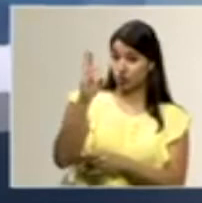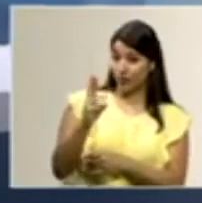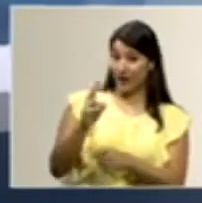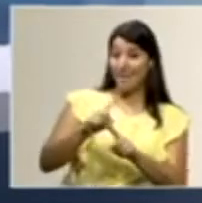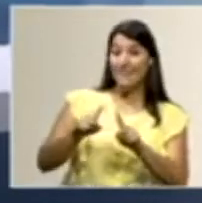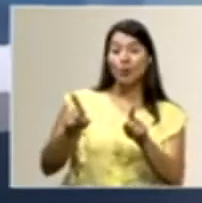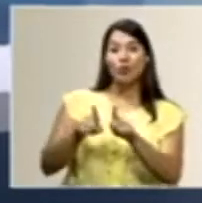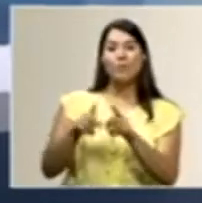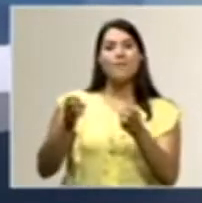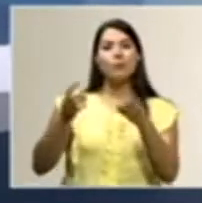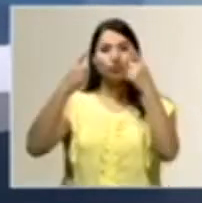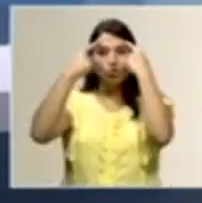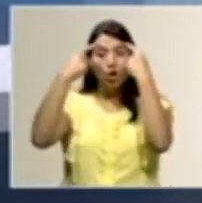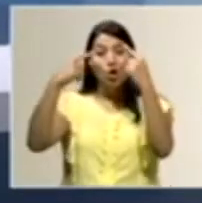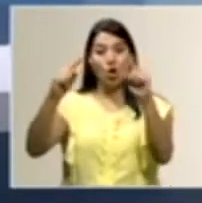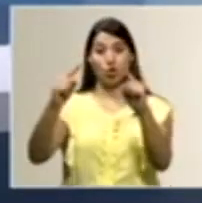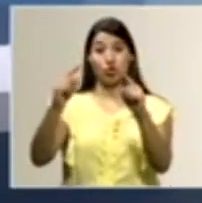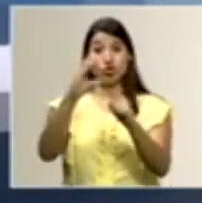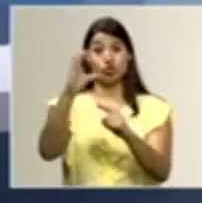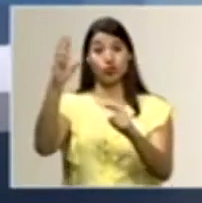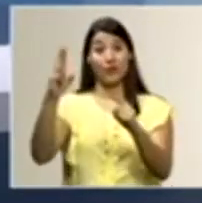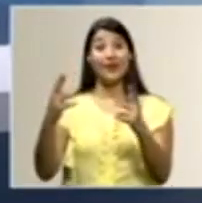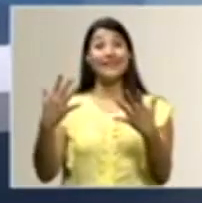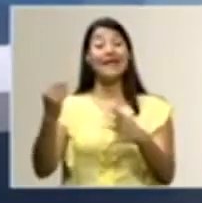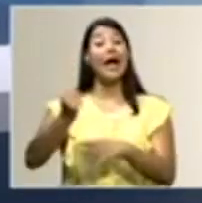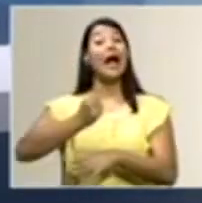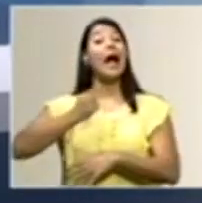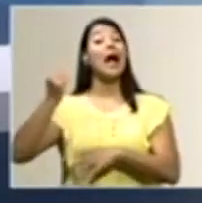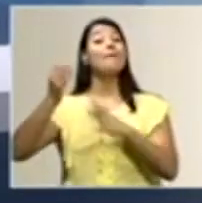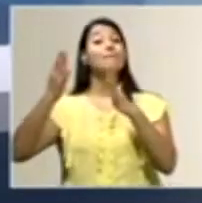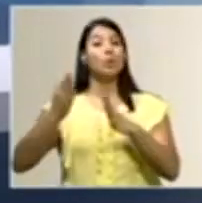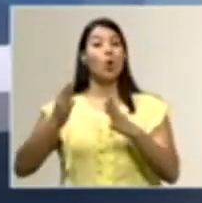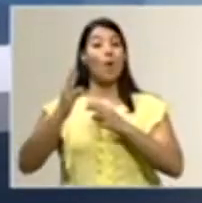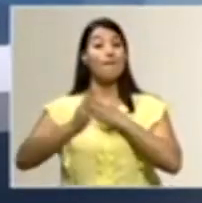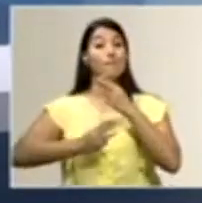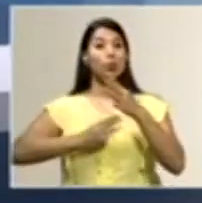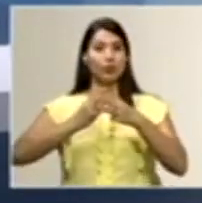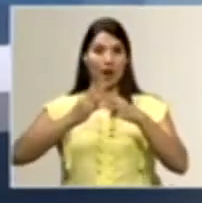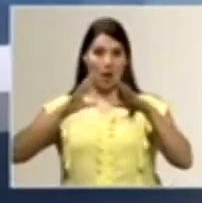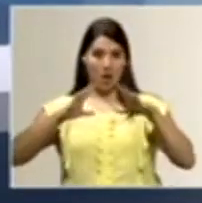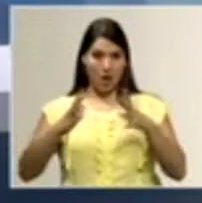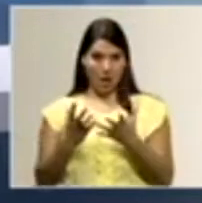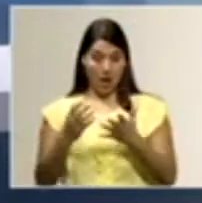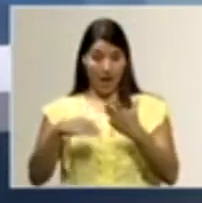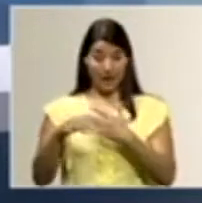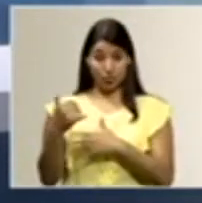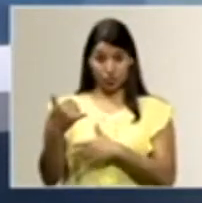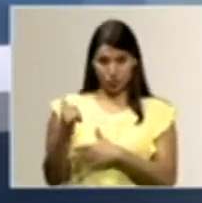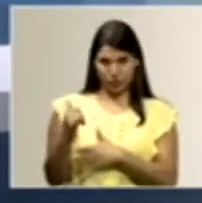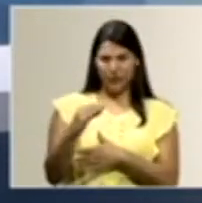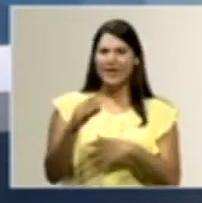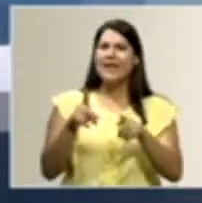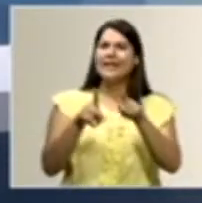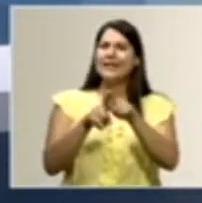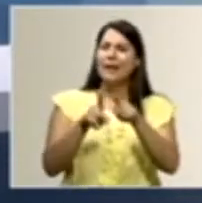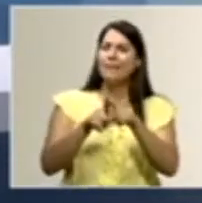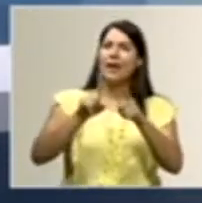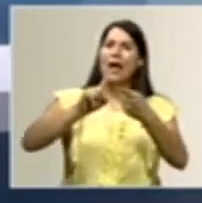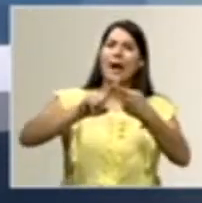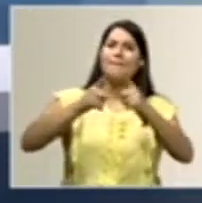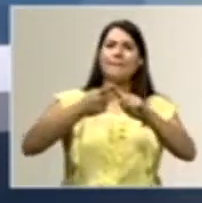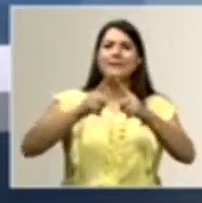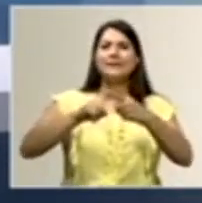campeón mundial. Somos campeones mundiales en surf. Abonado a eso, pues la amistad y el conocimiento que